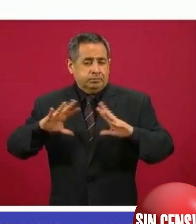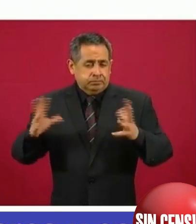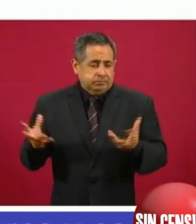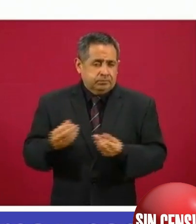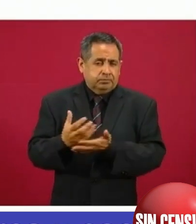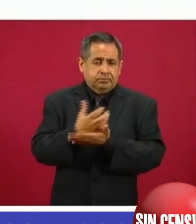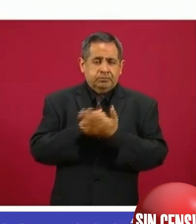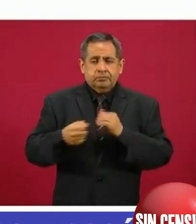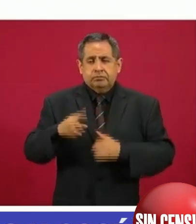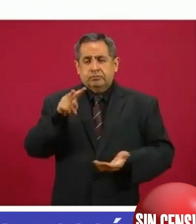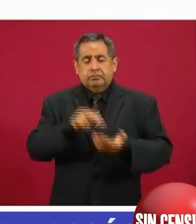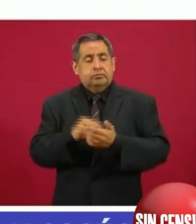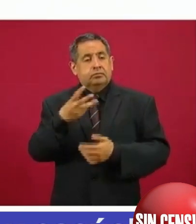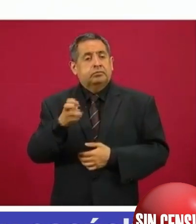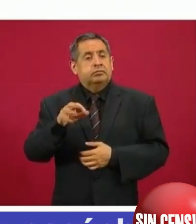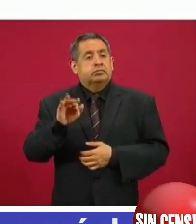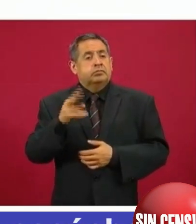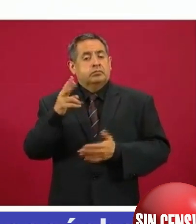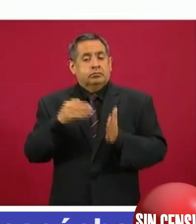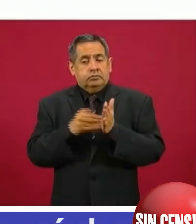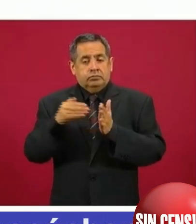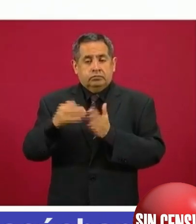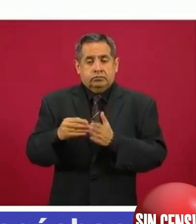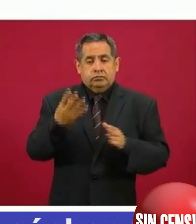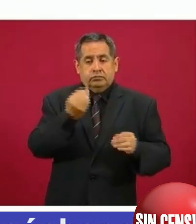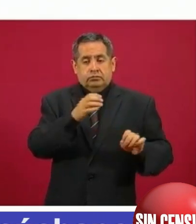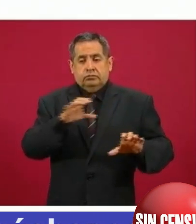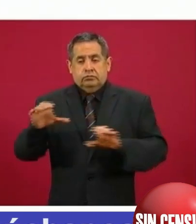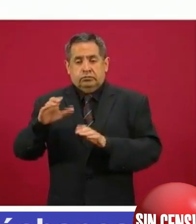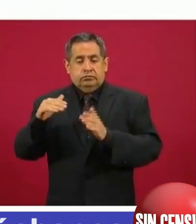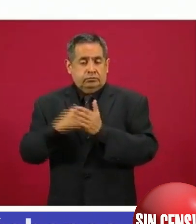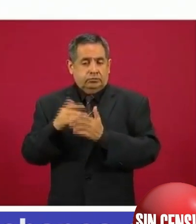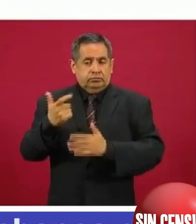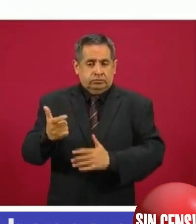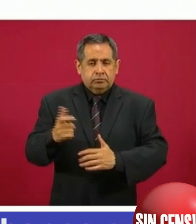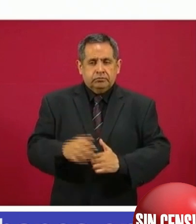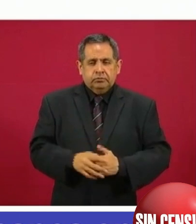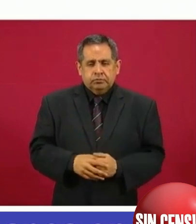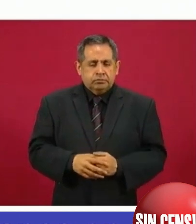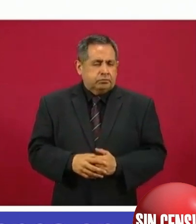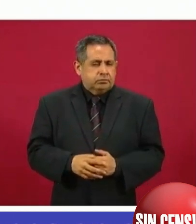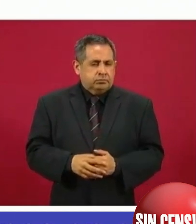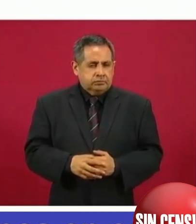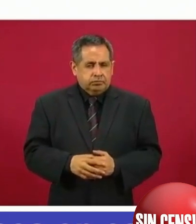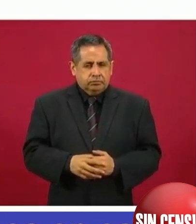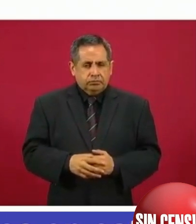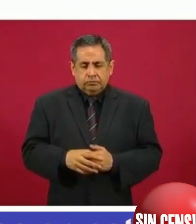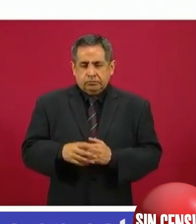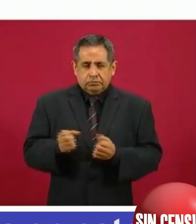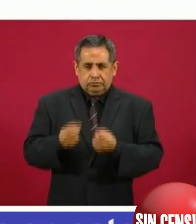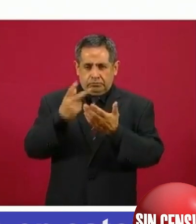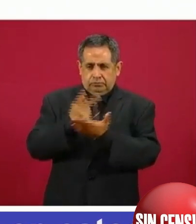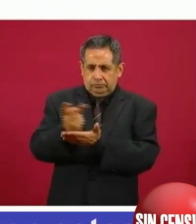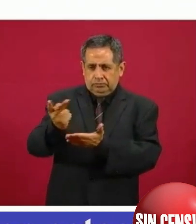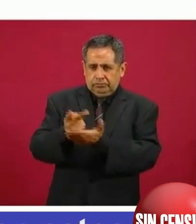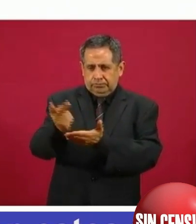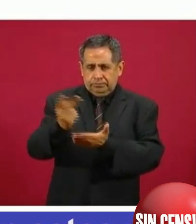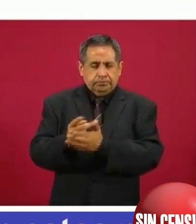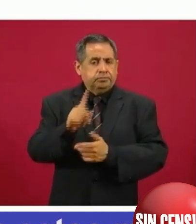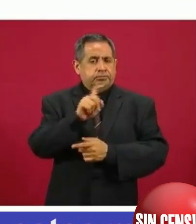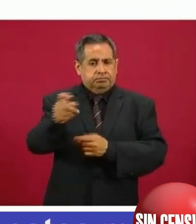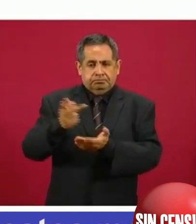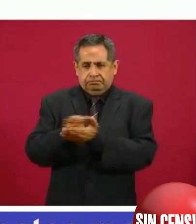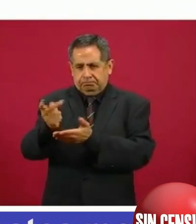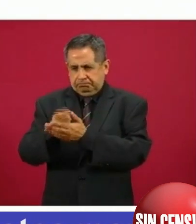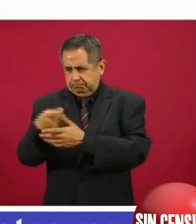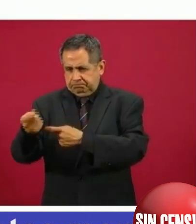mil 342 millones 900 mil pesos. La cantidad de premios fueron 100 que se